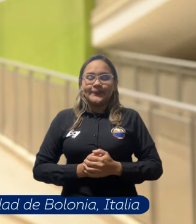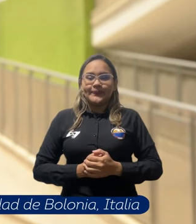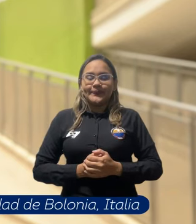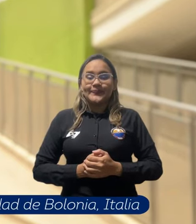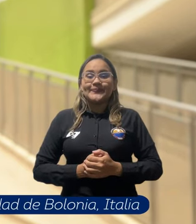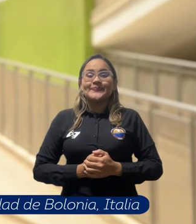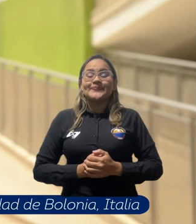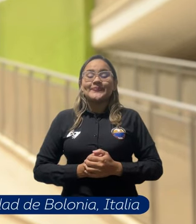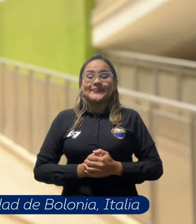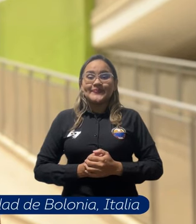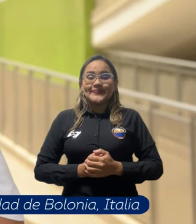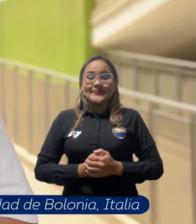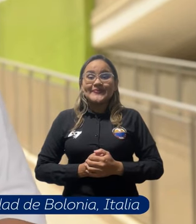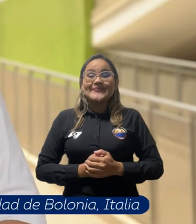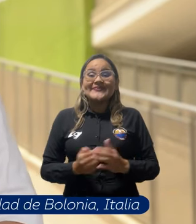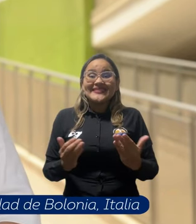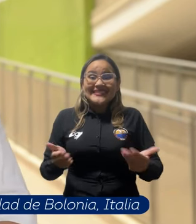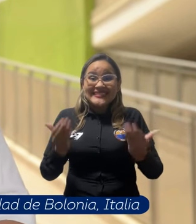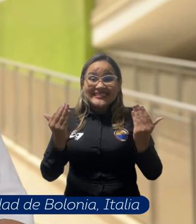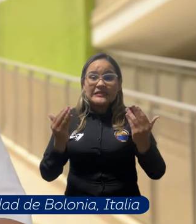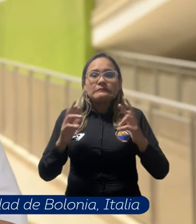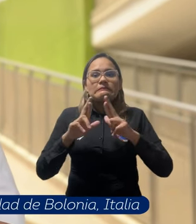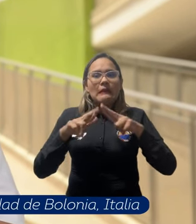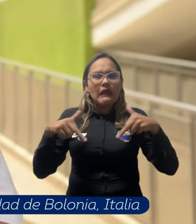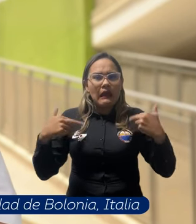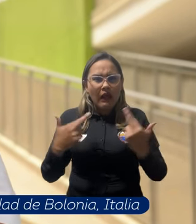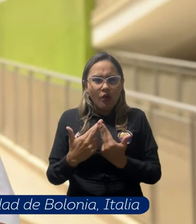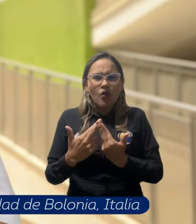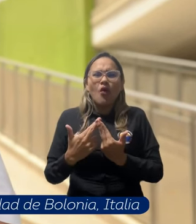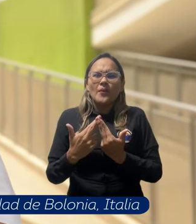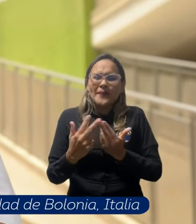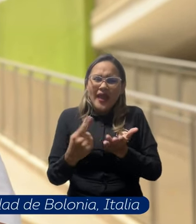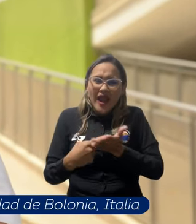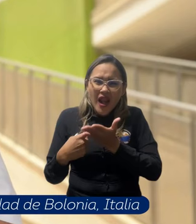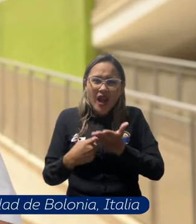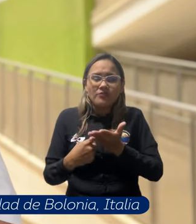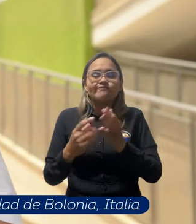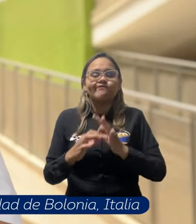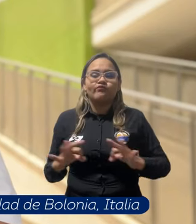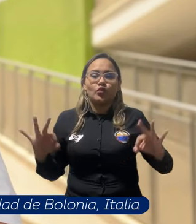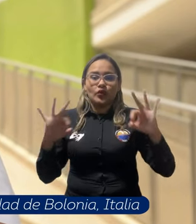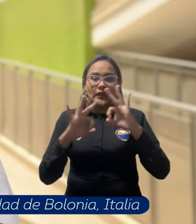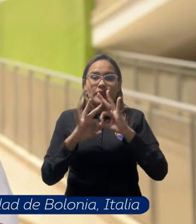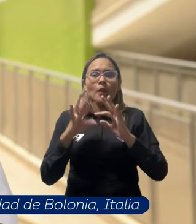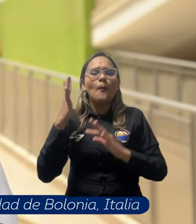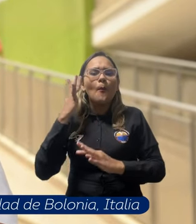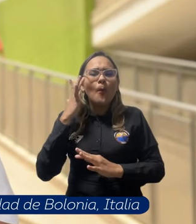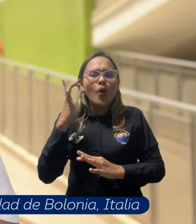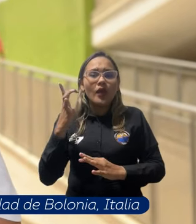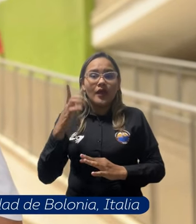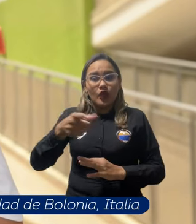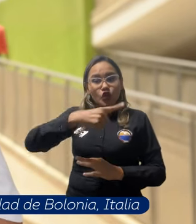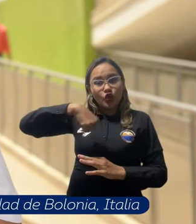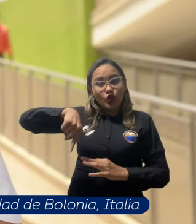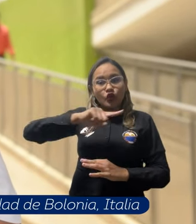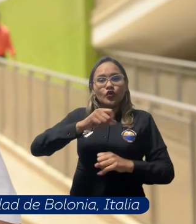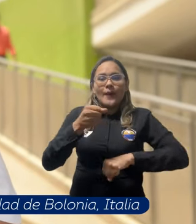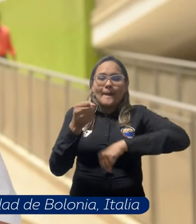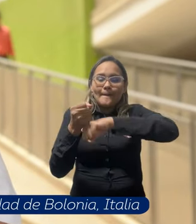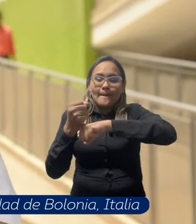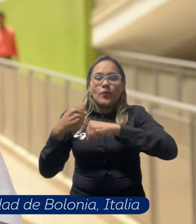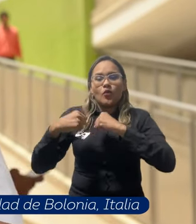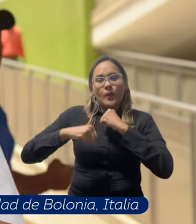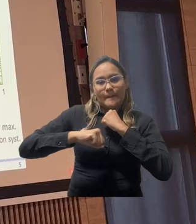Realizar esta reunión aquí fue importante por muchas razones, principalmente porque somos una colaboración